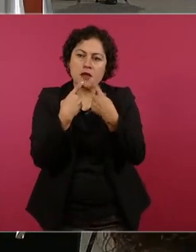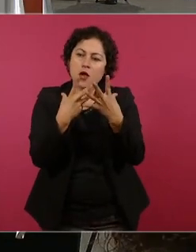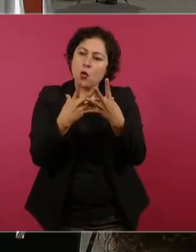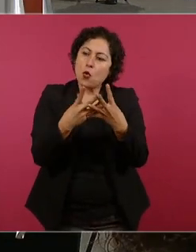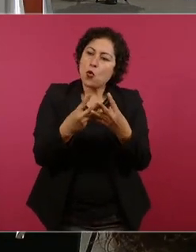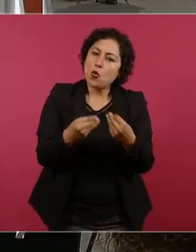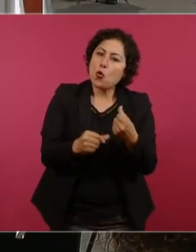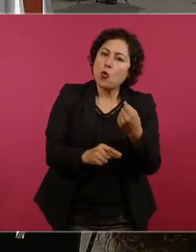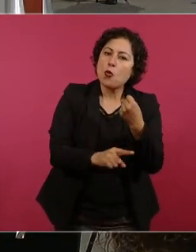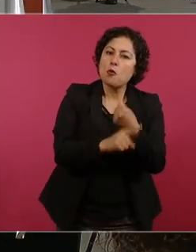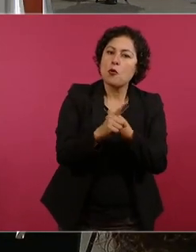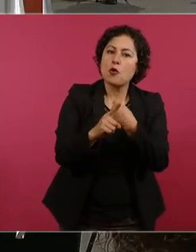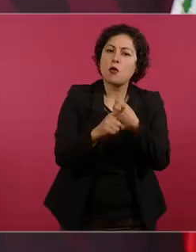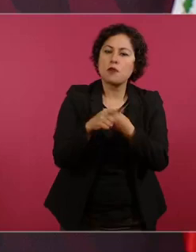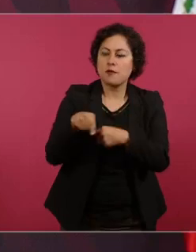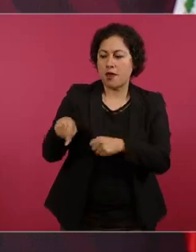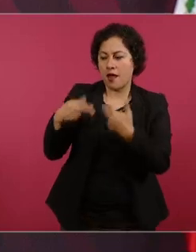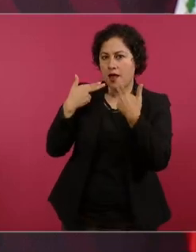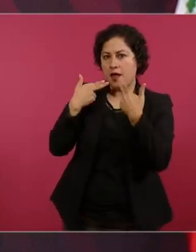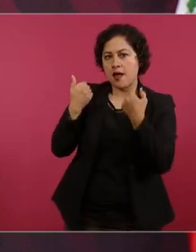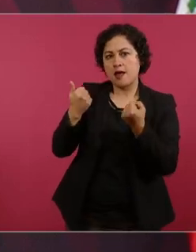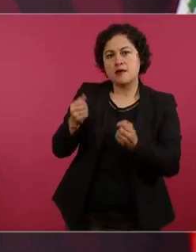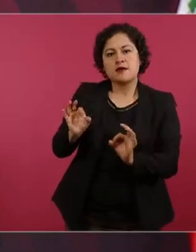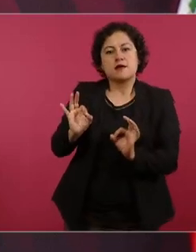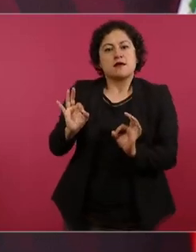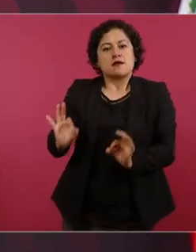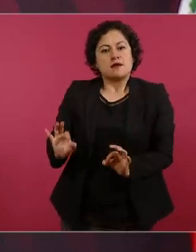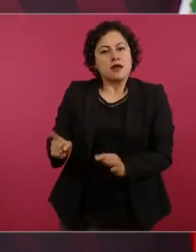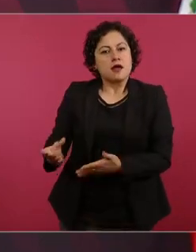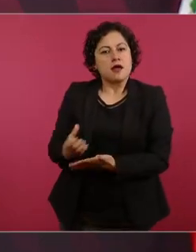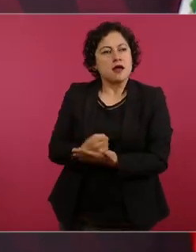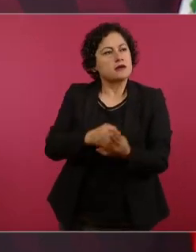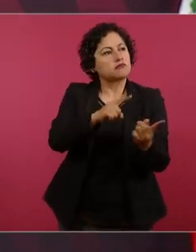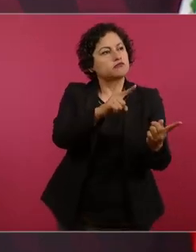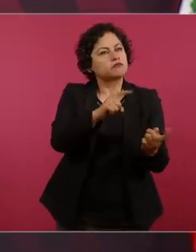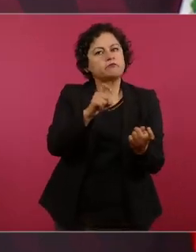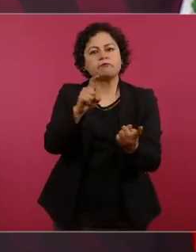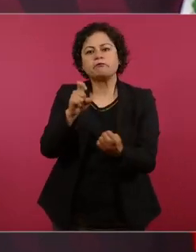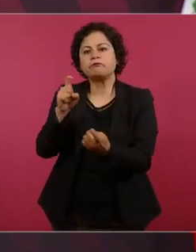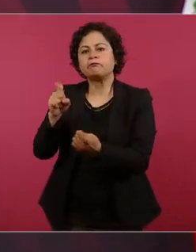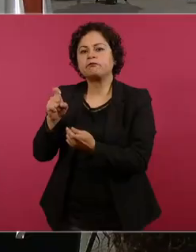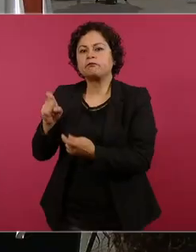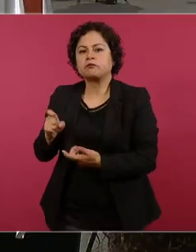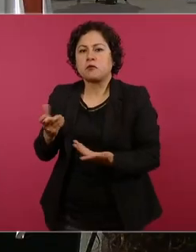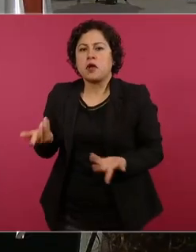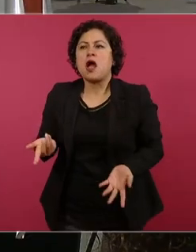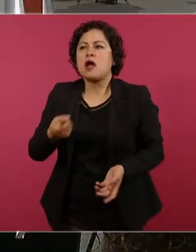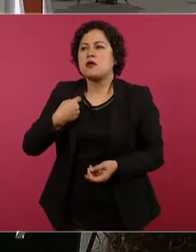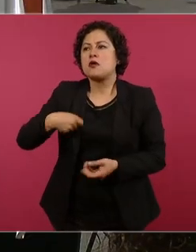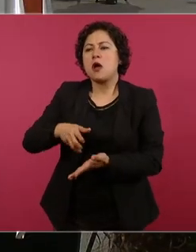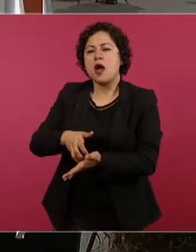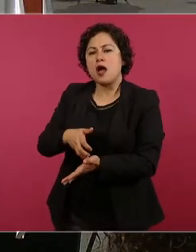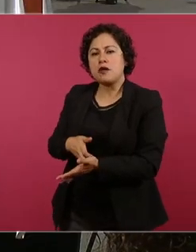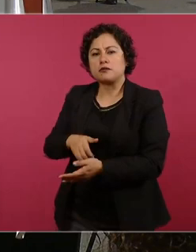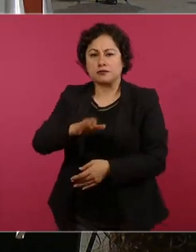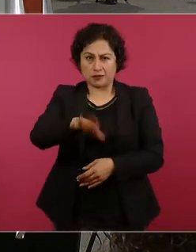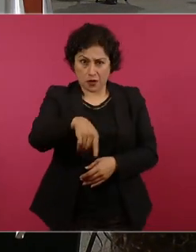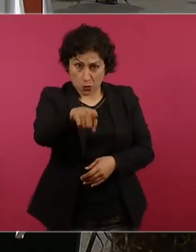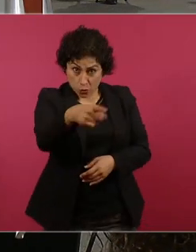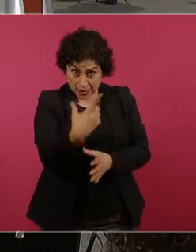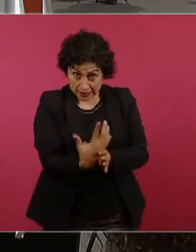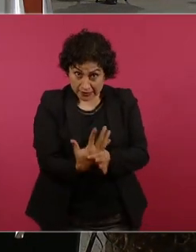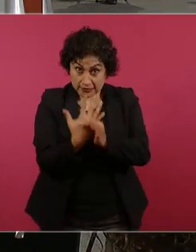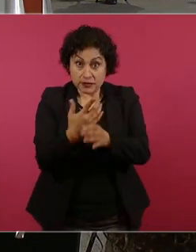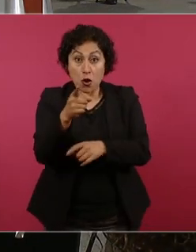han devuelto recursos o hemos ahorrado usted contó que él no quiso a pesar de que lo buscó a usted